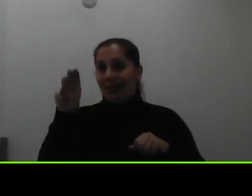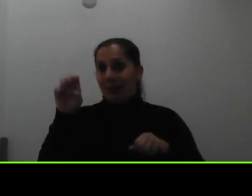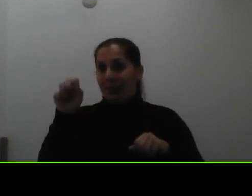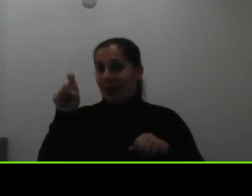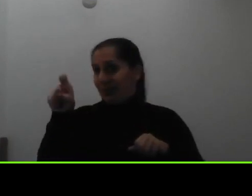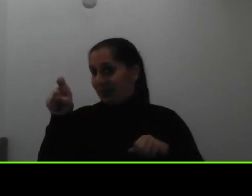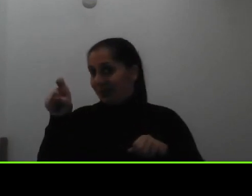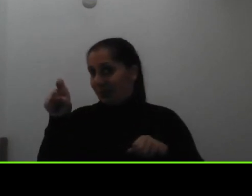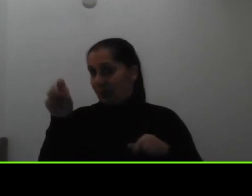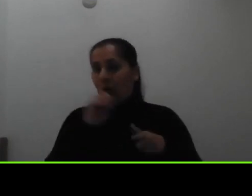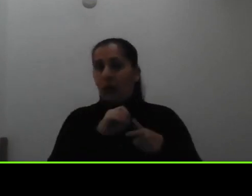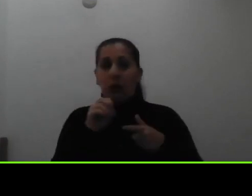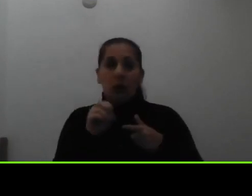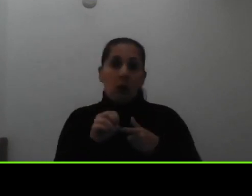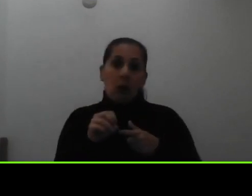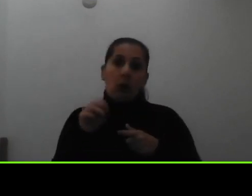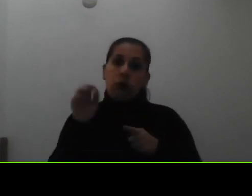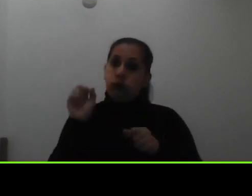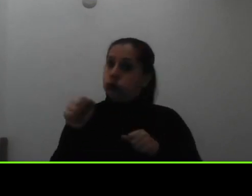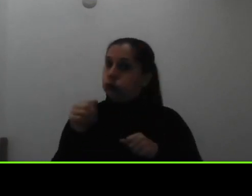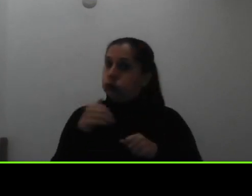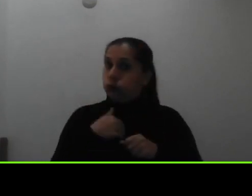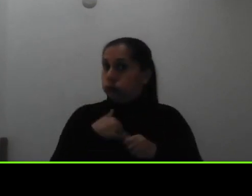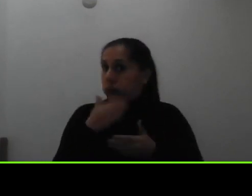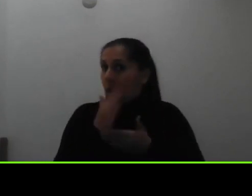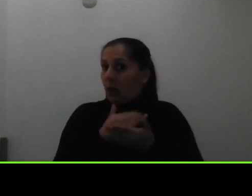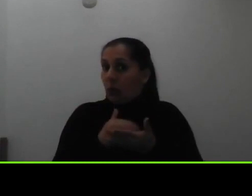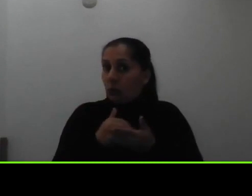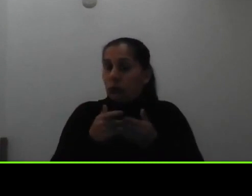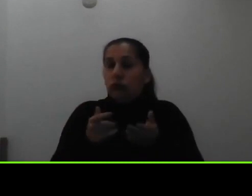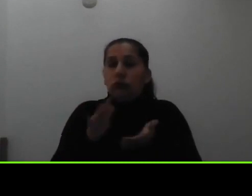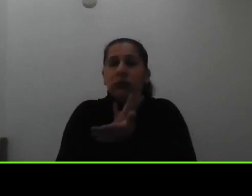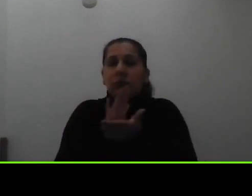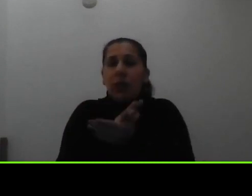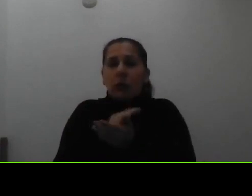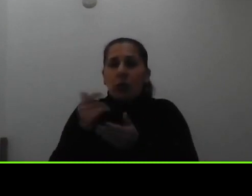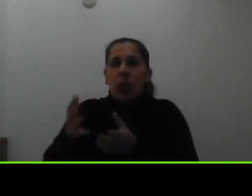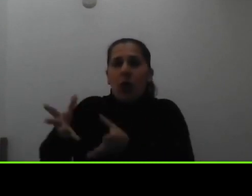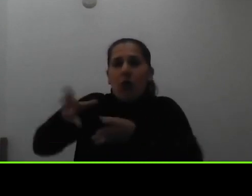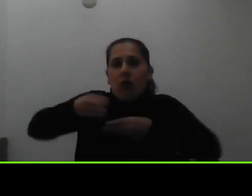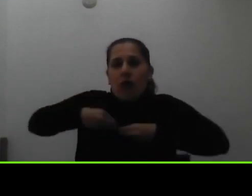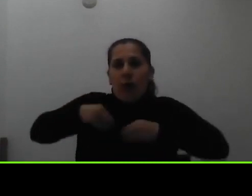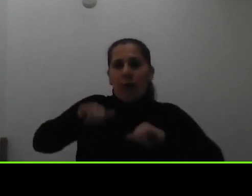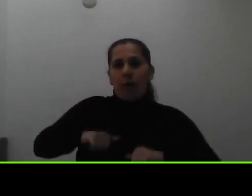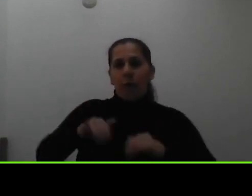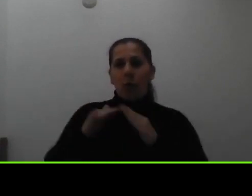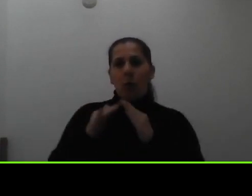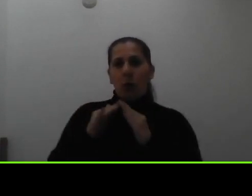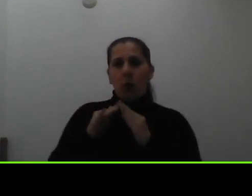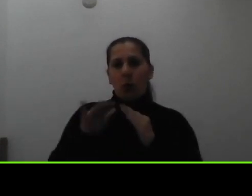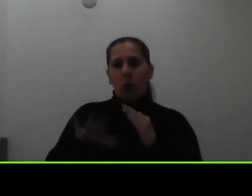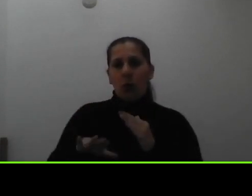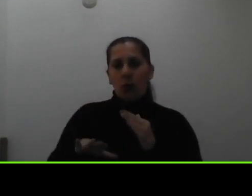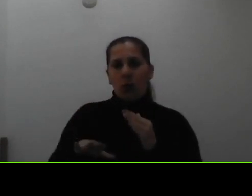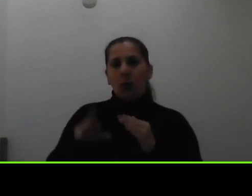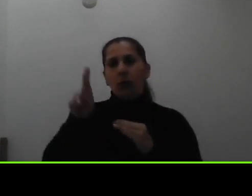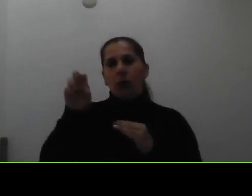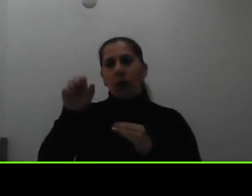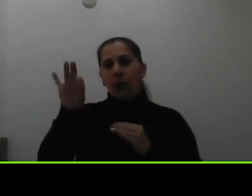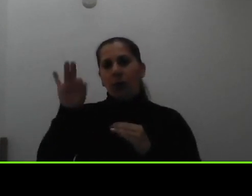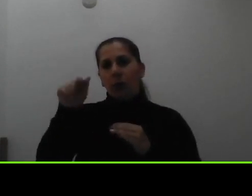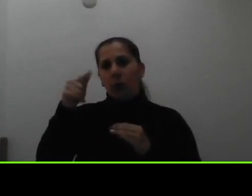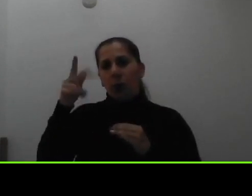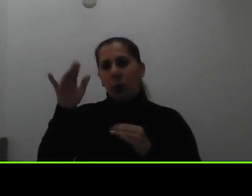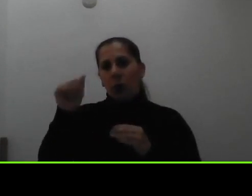podríamos tener algún estatus de refugio pero todo eso necesitamos que sí también lo entreguen como documento probatorio